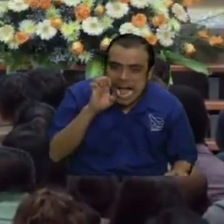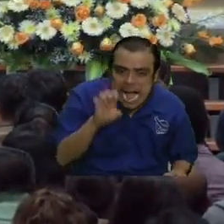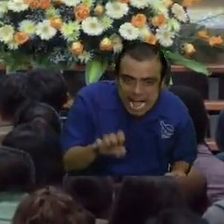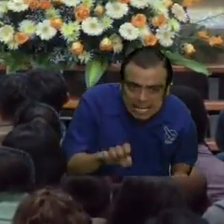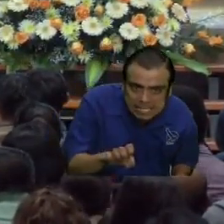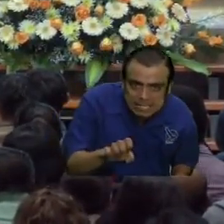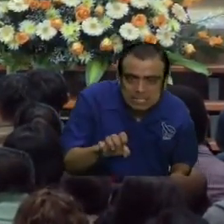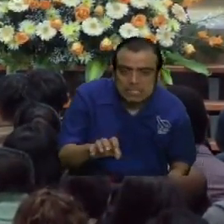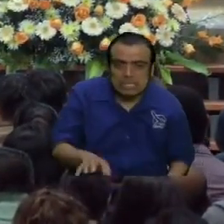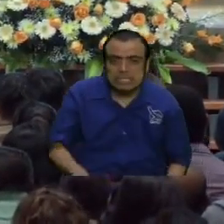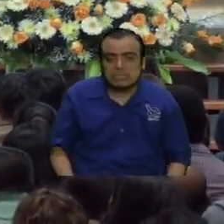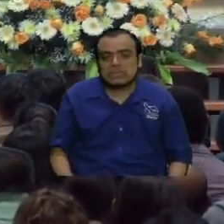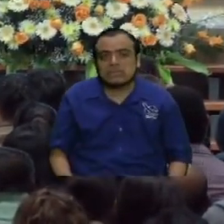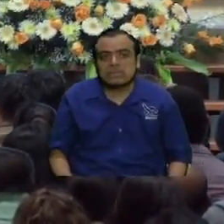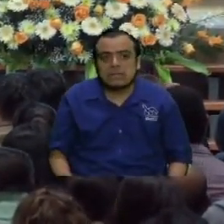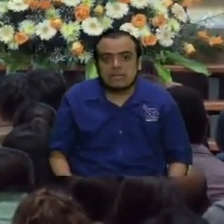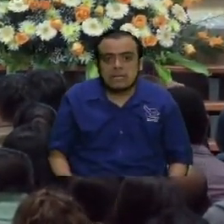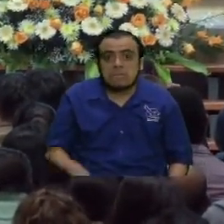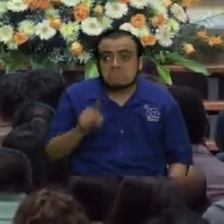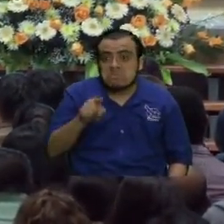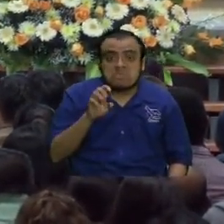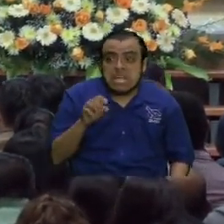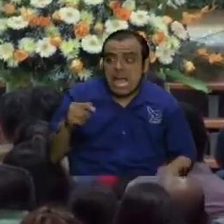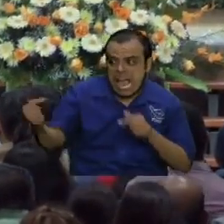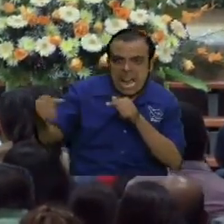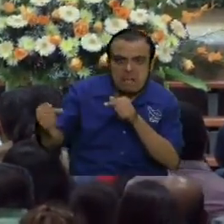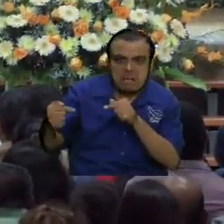traicionar son tus amigos, tus enemigos no te traicionan.